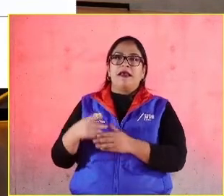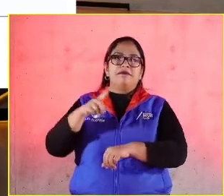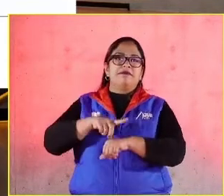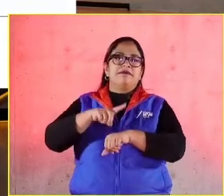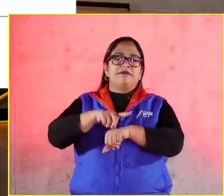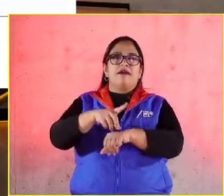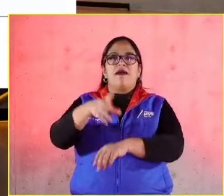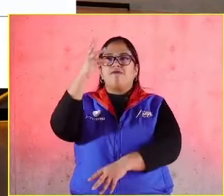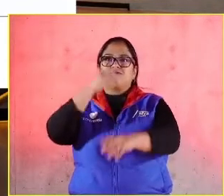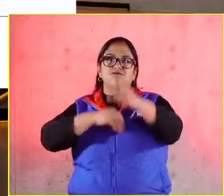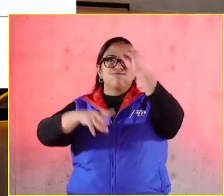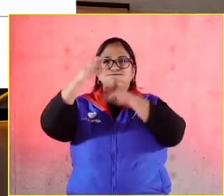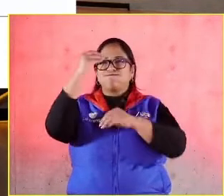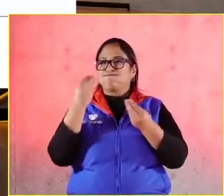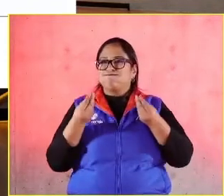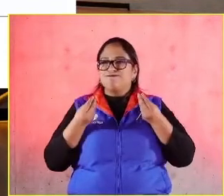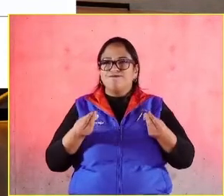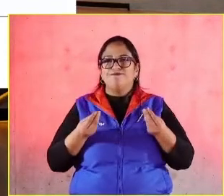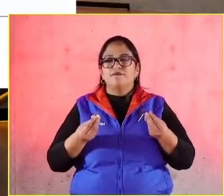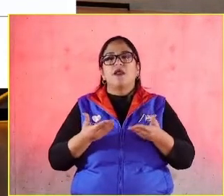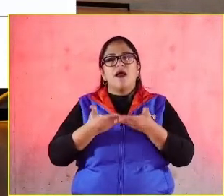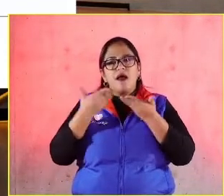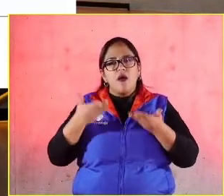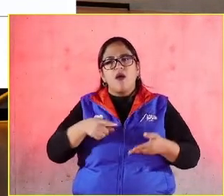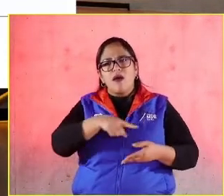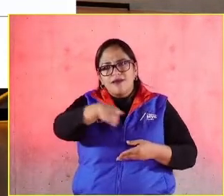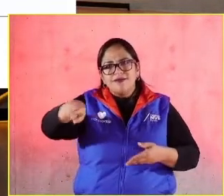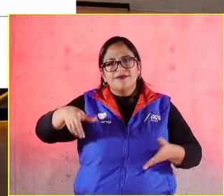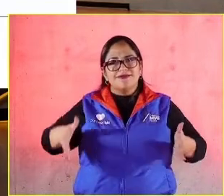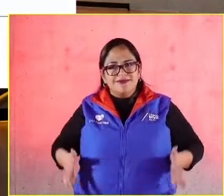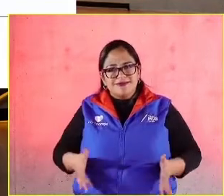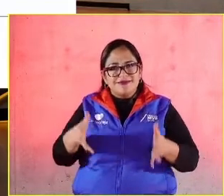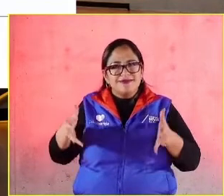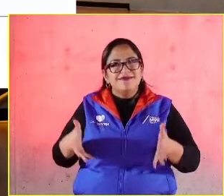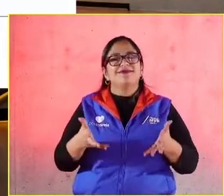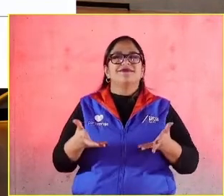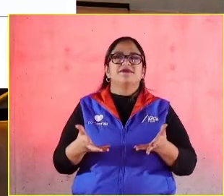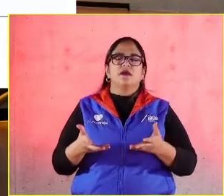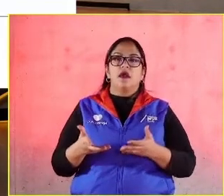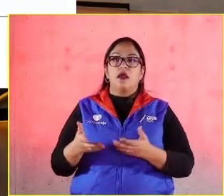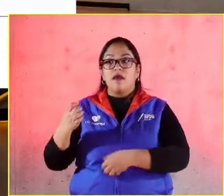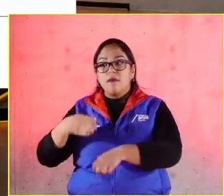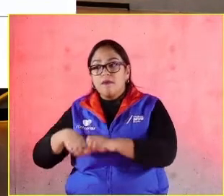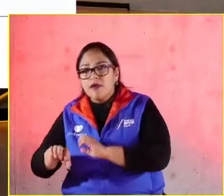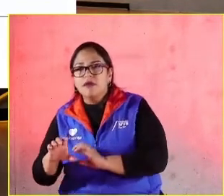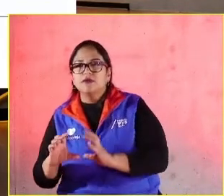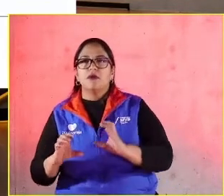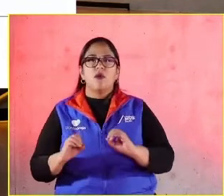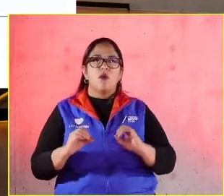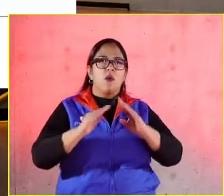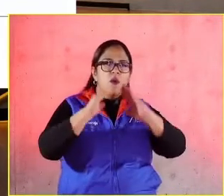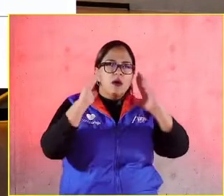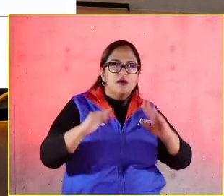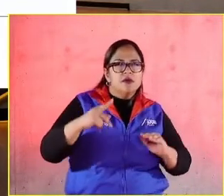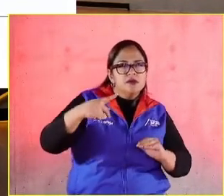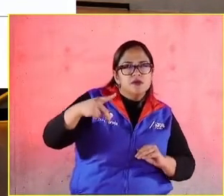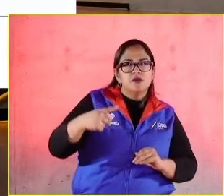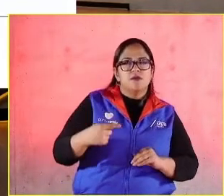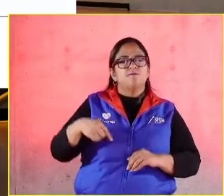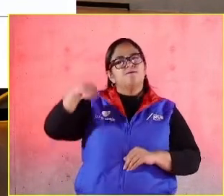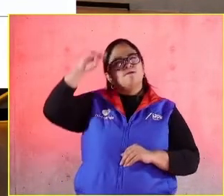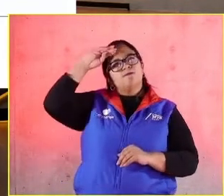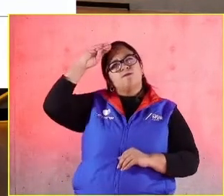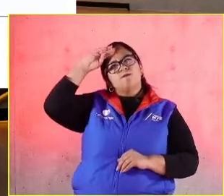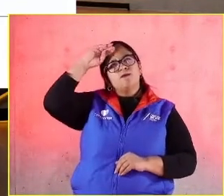Ahora quiero invitarles a todos a que regresen a sus empresas, a que regresen a sus casas y reflexionen cómo